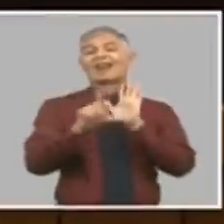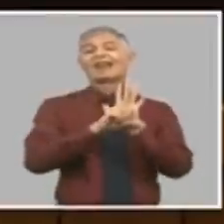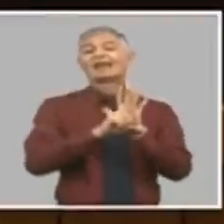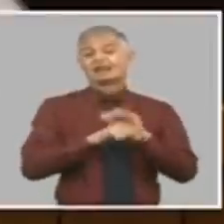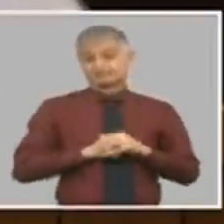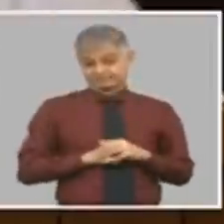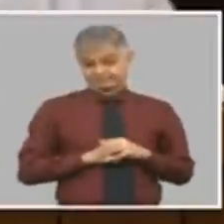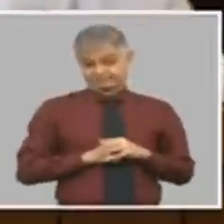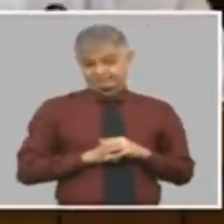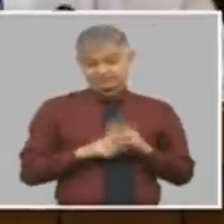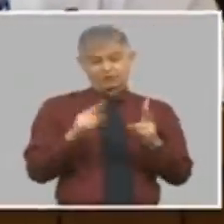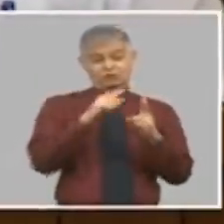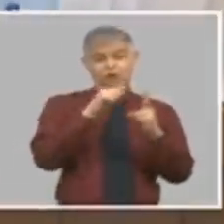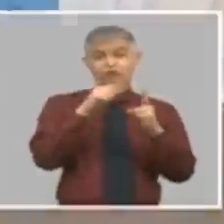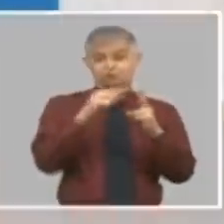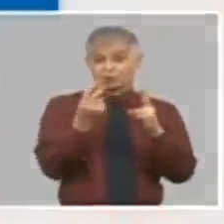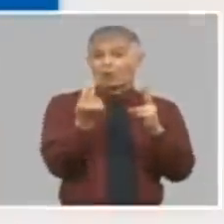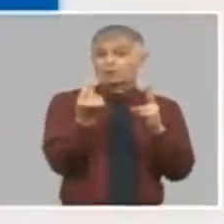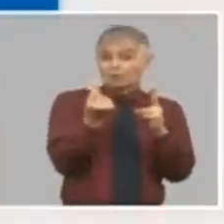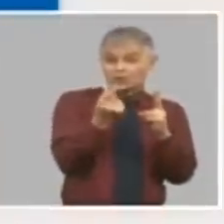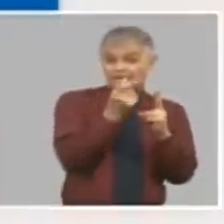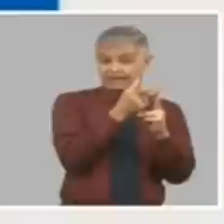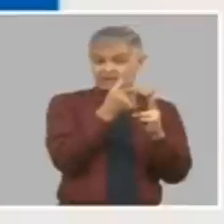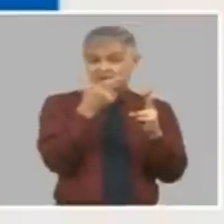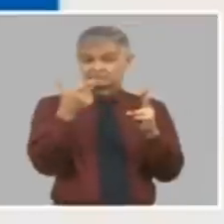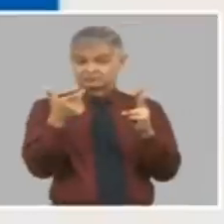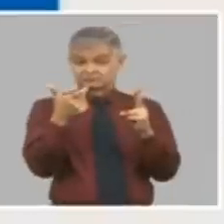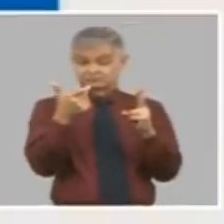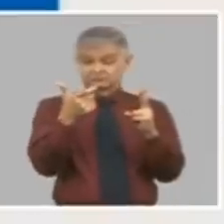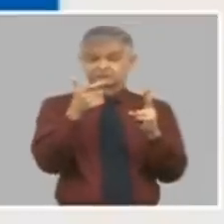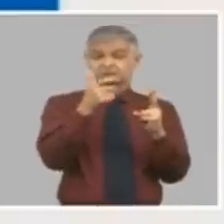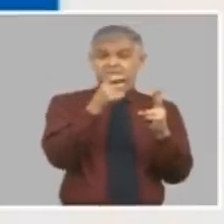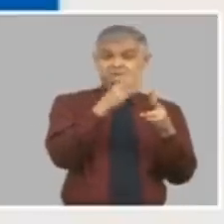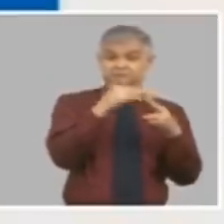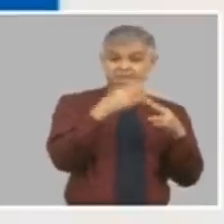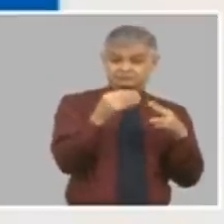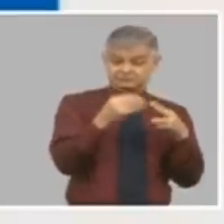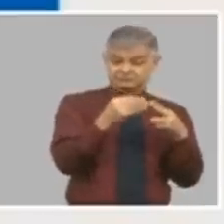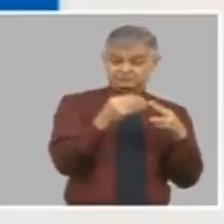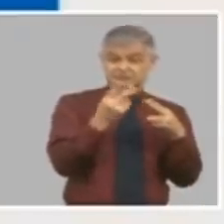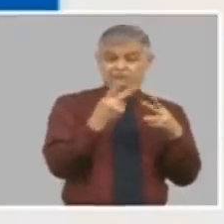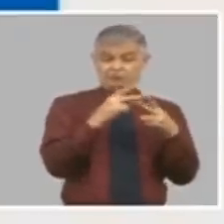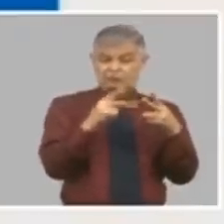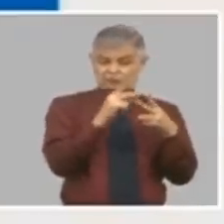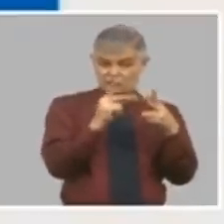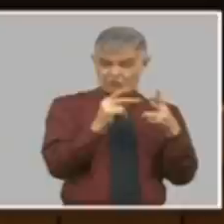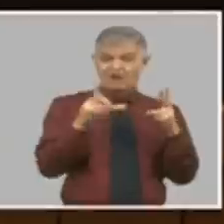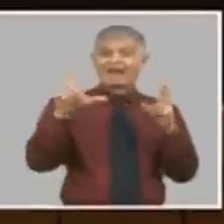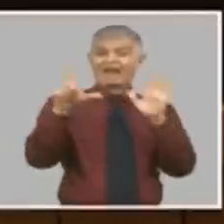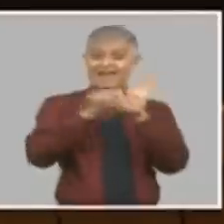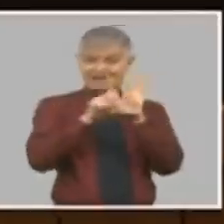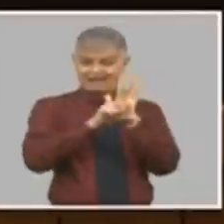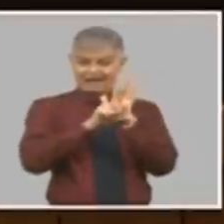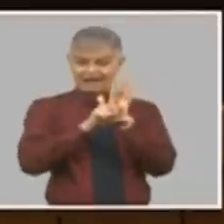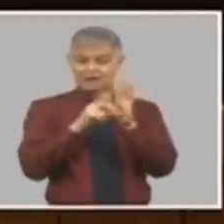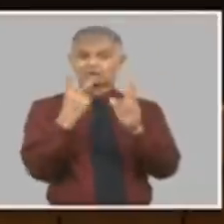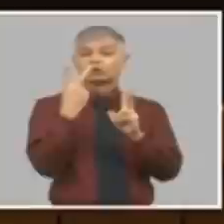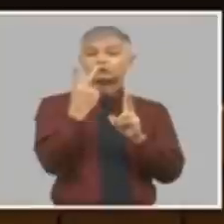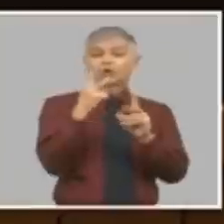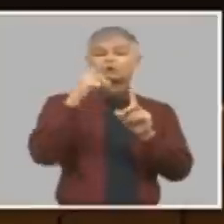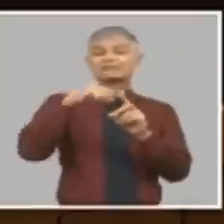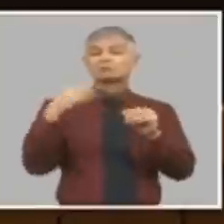es decir las dos monedas son de curso legal y los dos tipos de cambios son de curso legal entonces